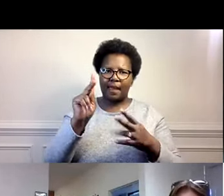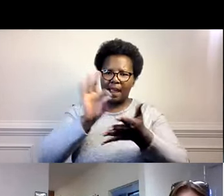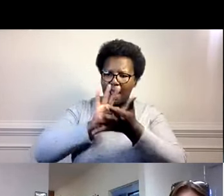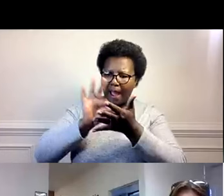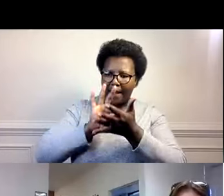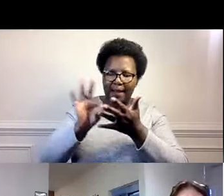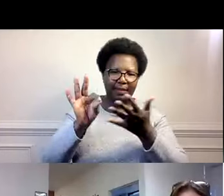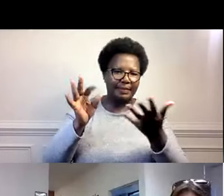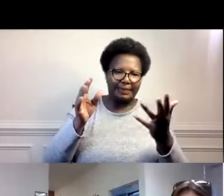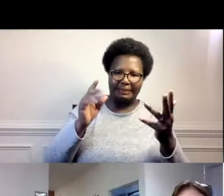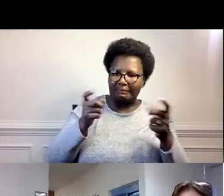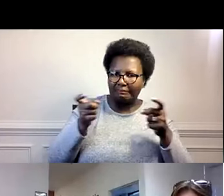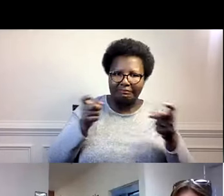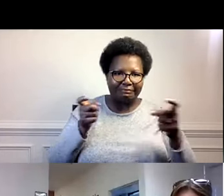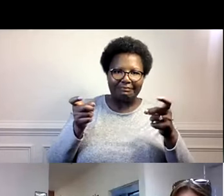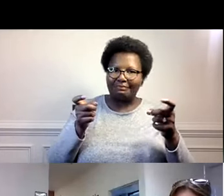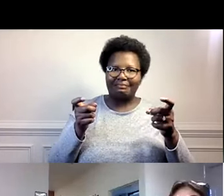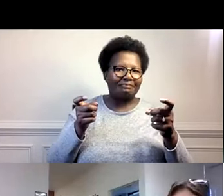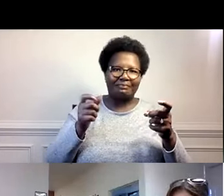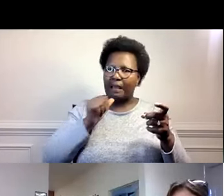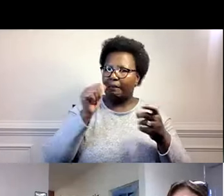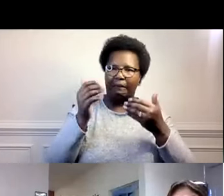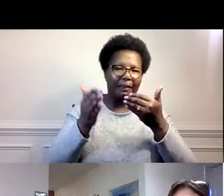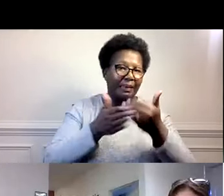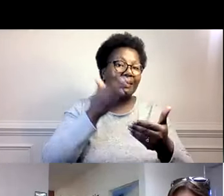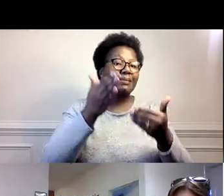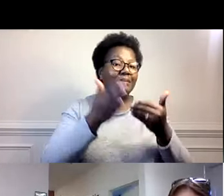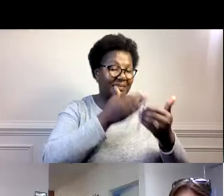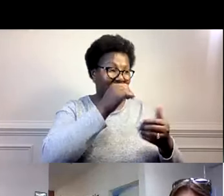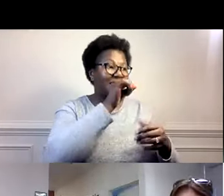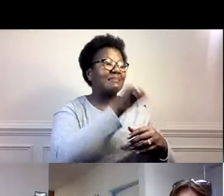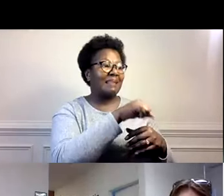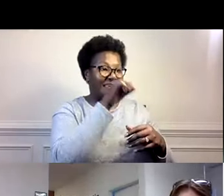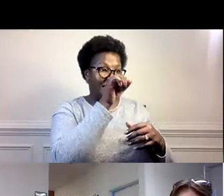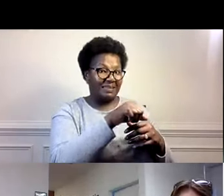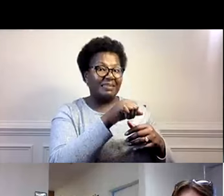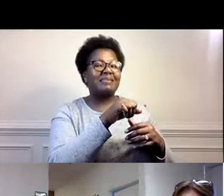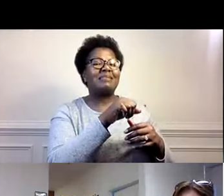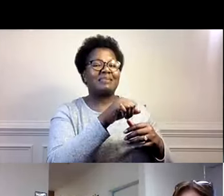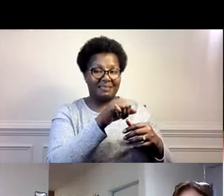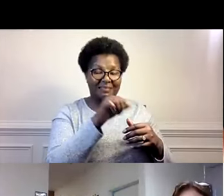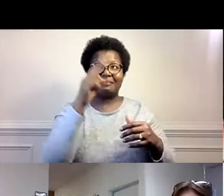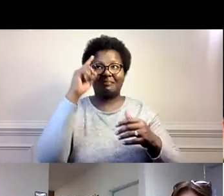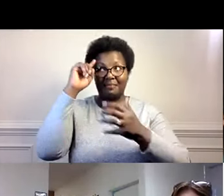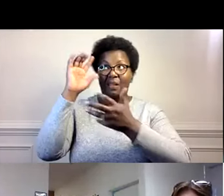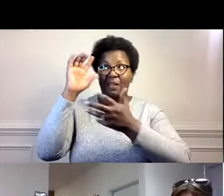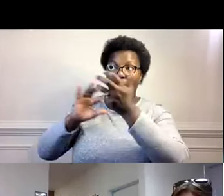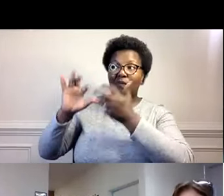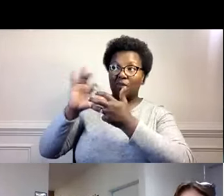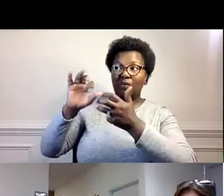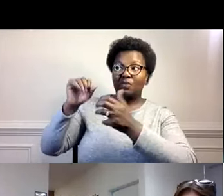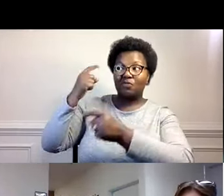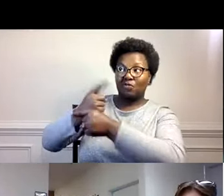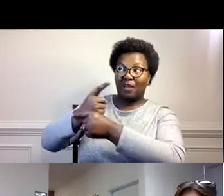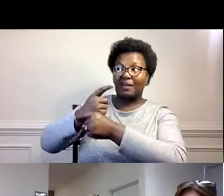gerencia de cuenta bancaria. Mira, y qué difícil. Eso no es algo fácil hacer. Gerenciar una cuenta bancaria. ¿Por qué?